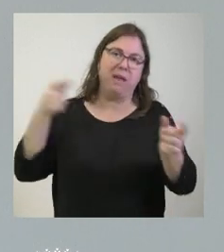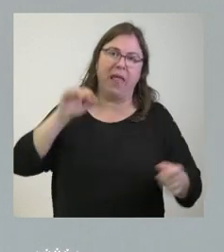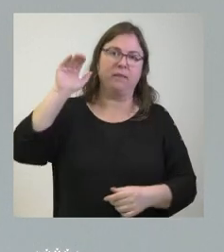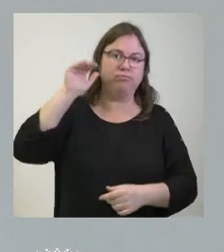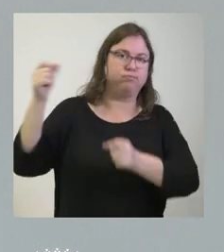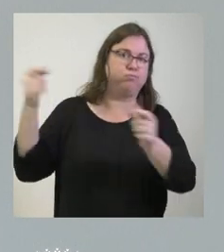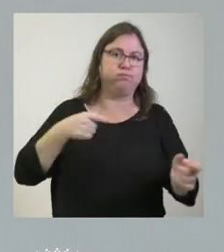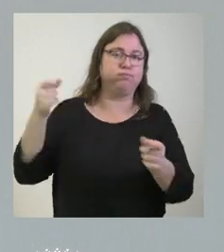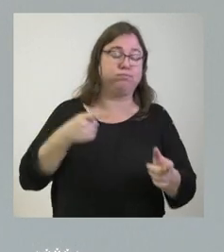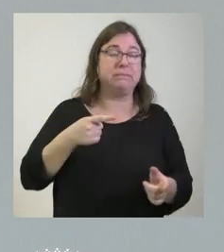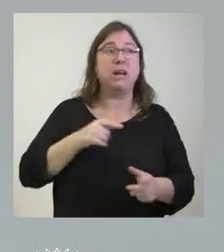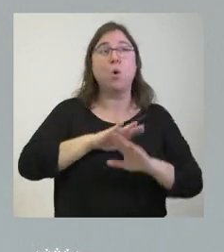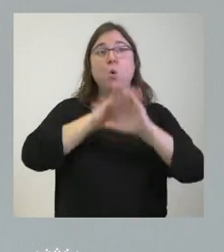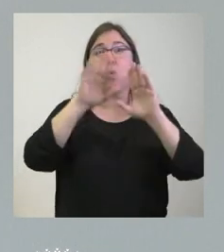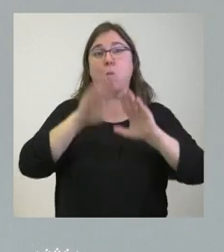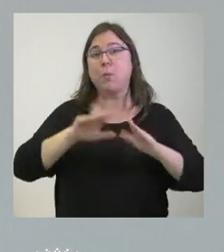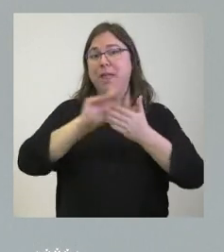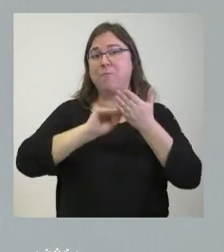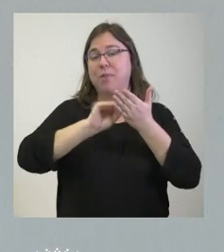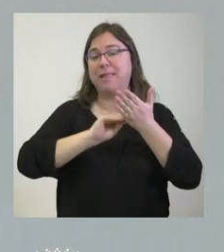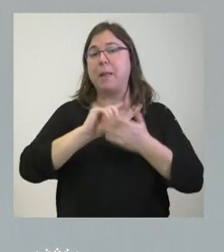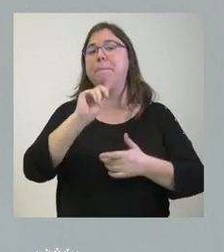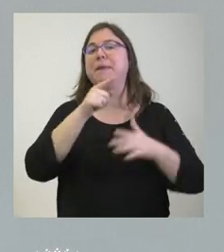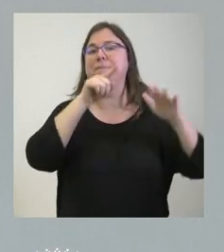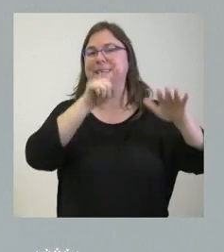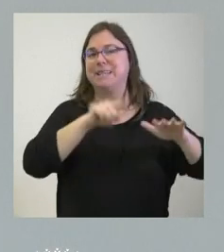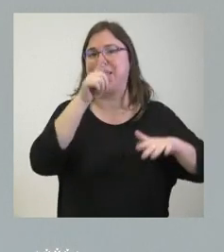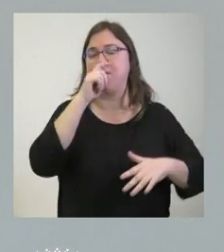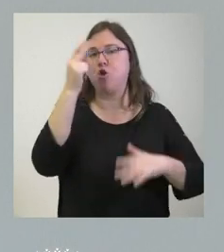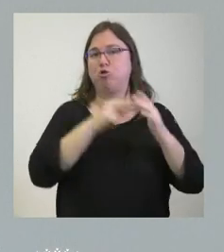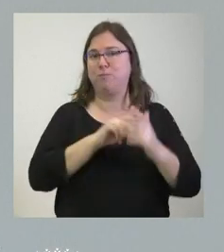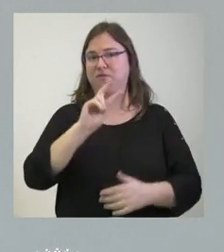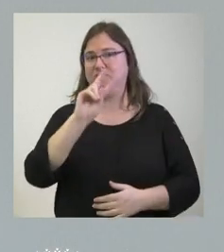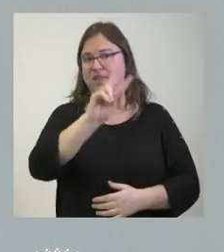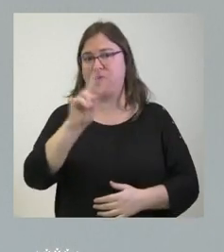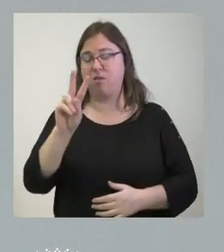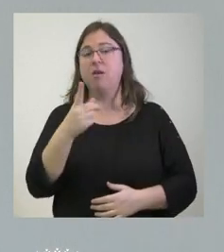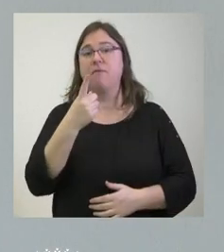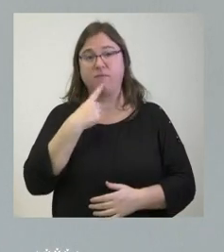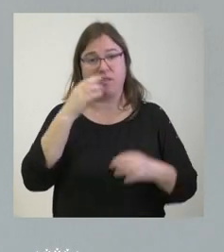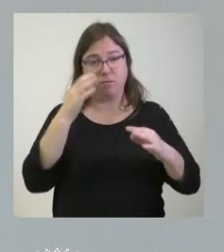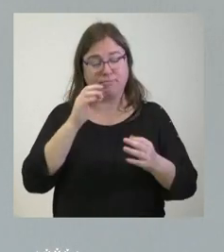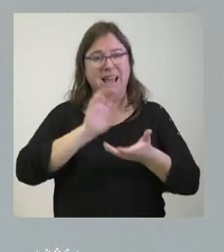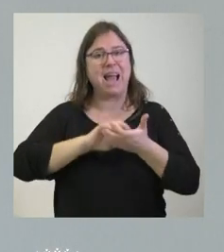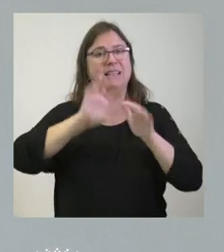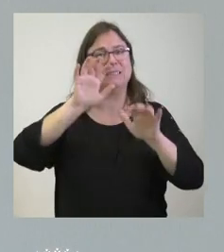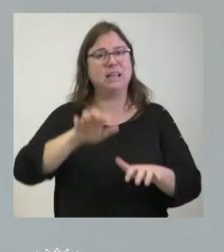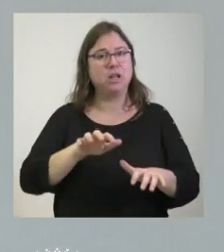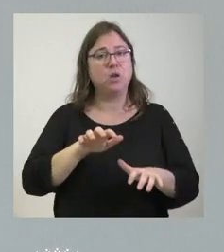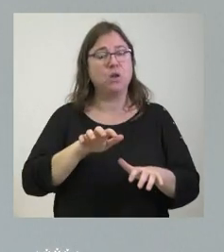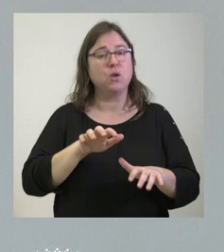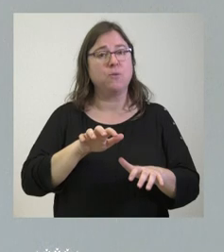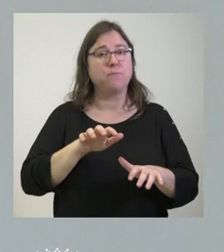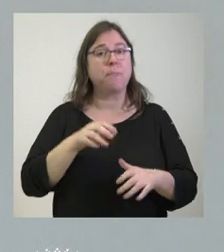los últimos datos que son los relativos al primer semestre del año 22 certifican que en Castilla y León el saldo